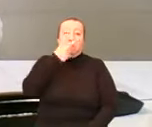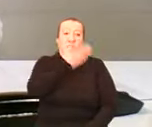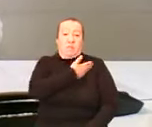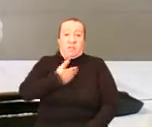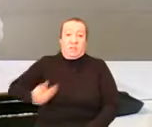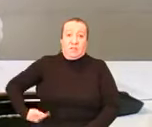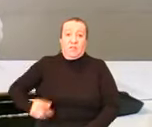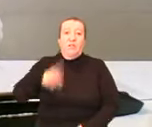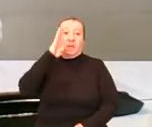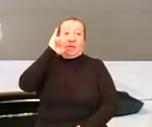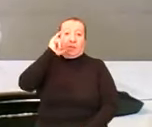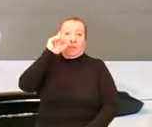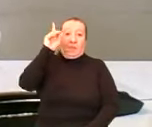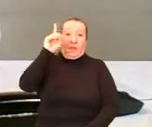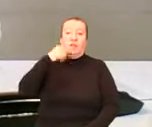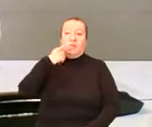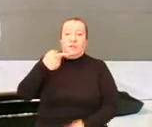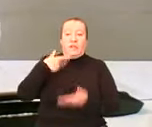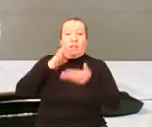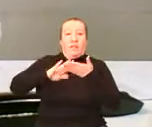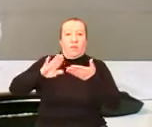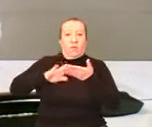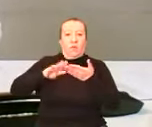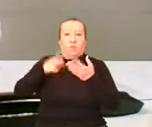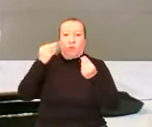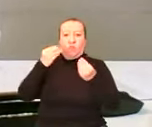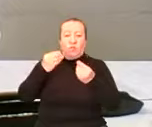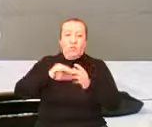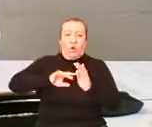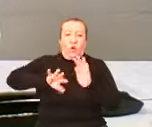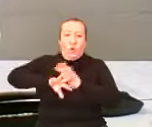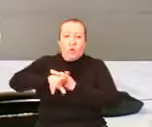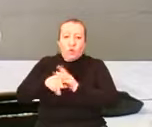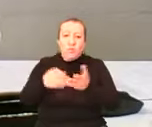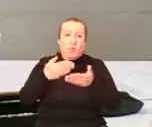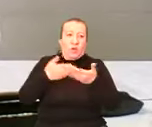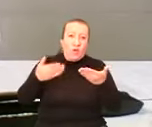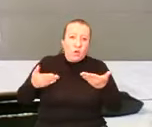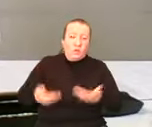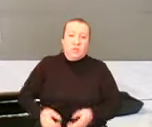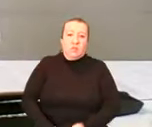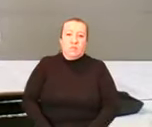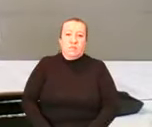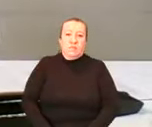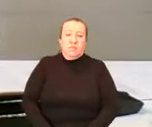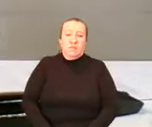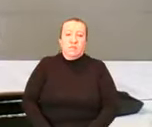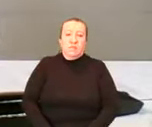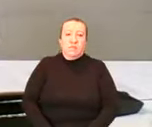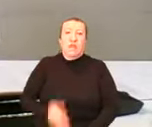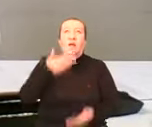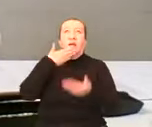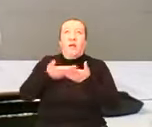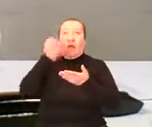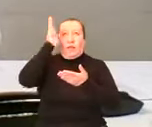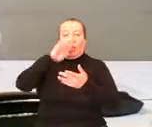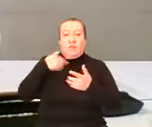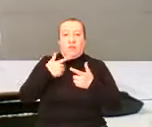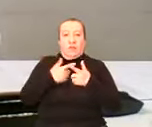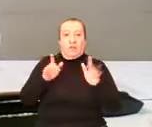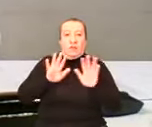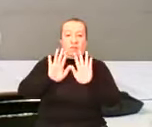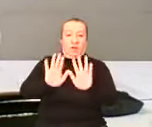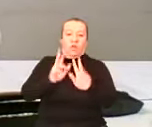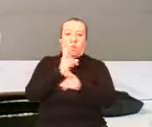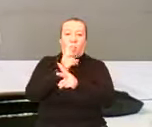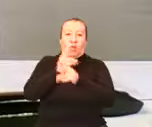sufrir. Y cuando era presidente o ministro, pero cuando era un siempre ciudadano, Dios me libró de ser aplastado. Por el poder de esos funcionarios corruptos del BI.